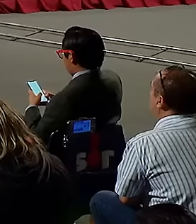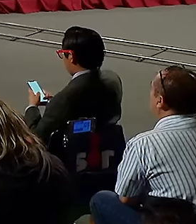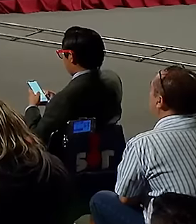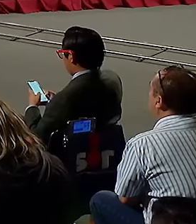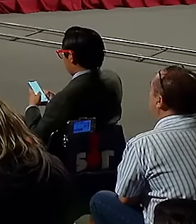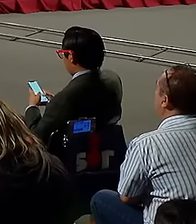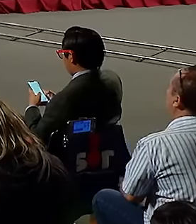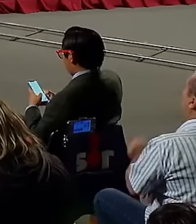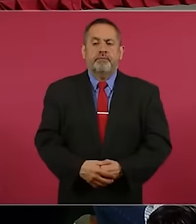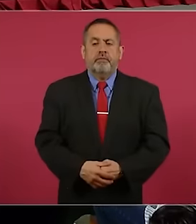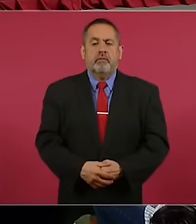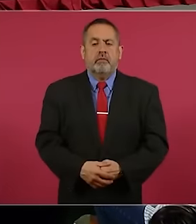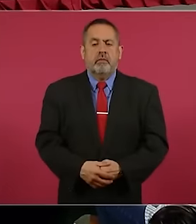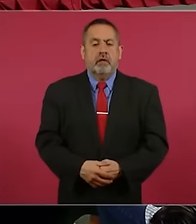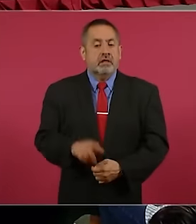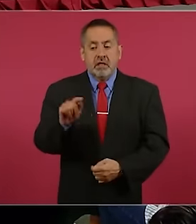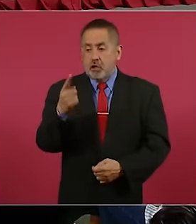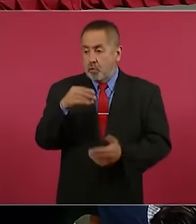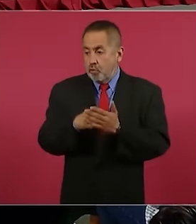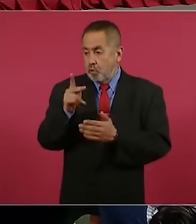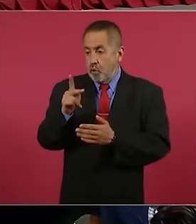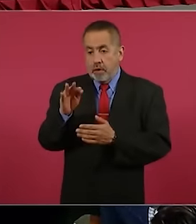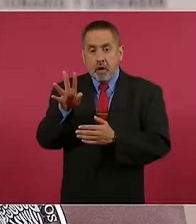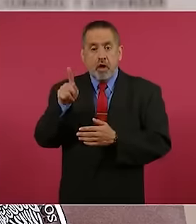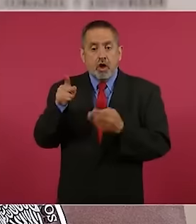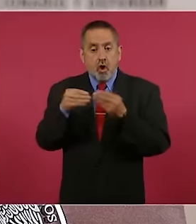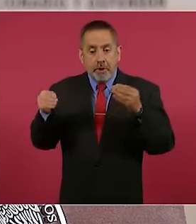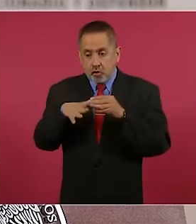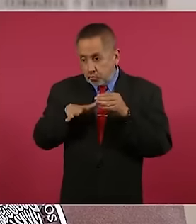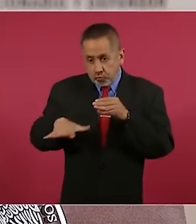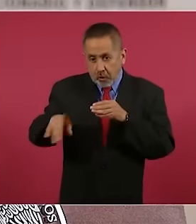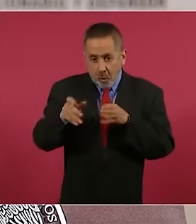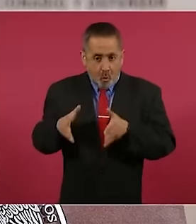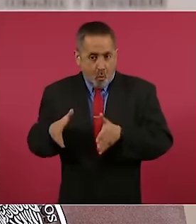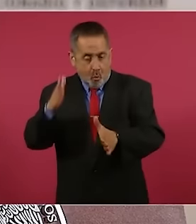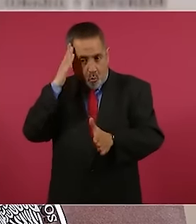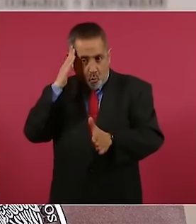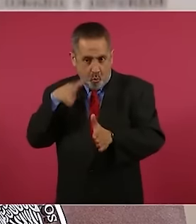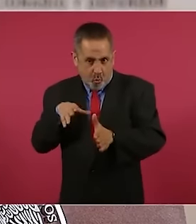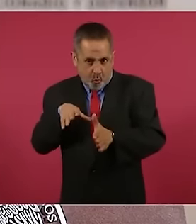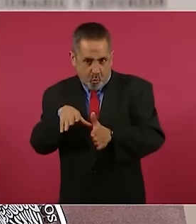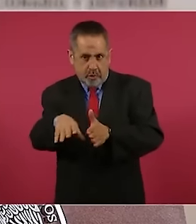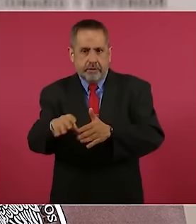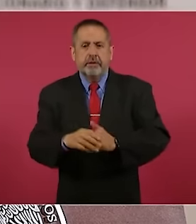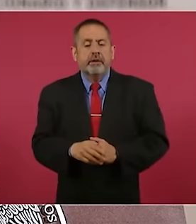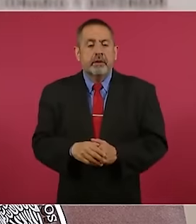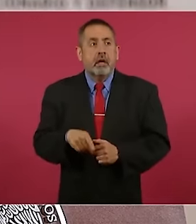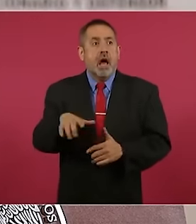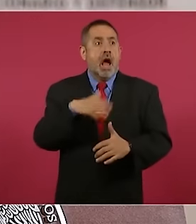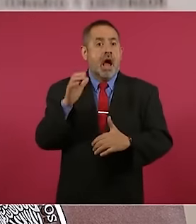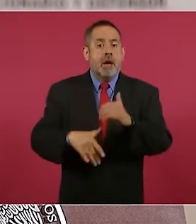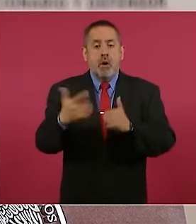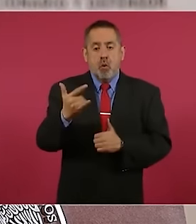de 71.44 kilómetros del canal principal. Las obras se terminarán en